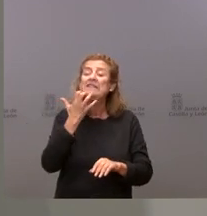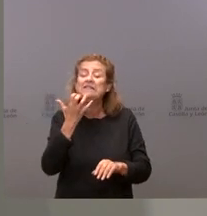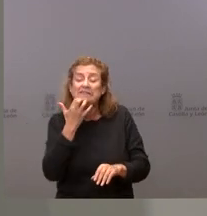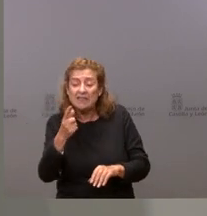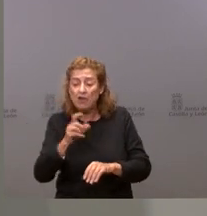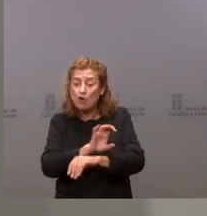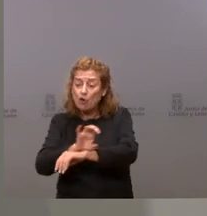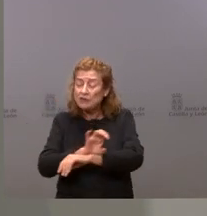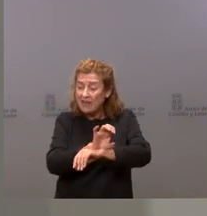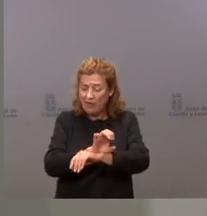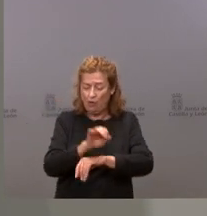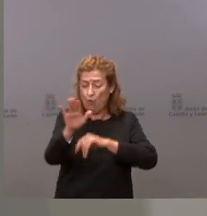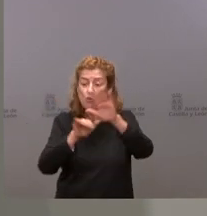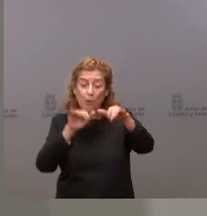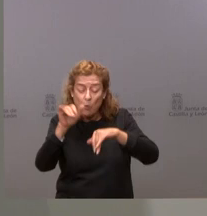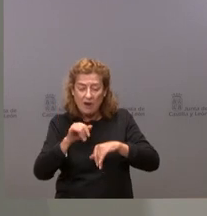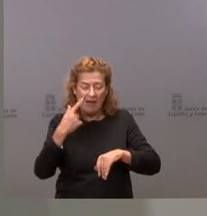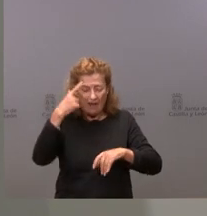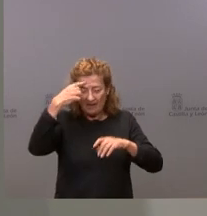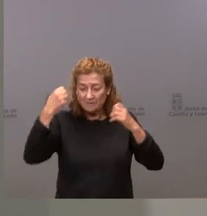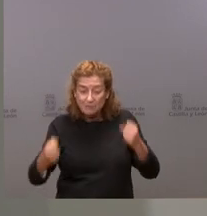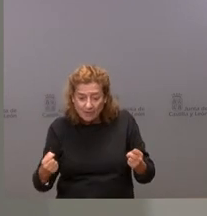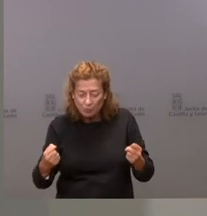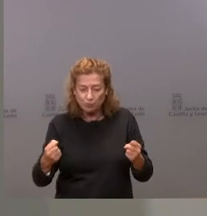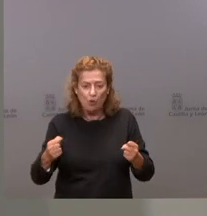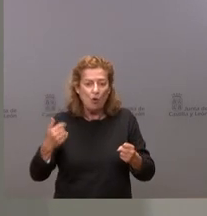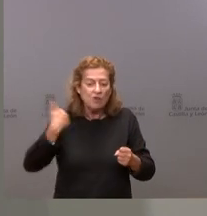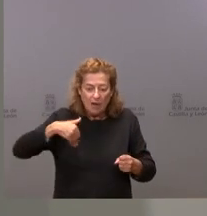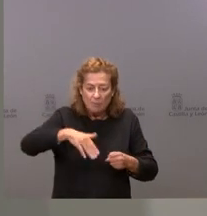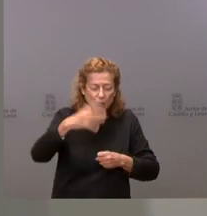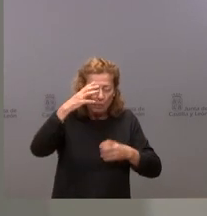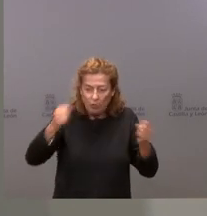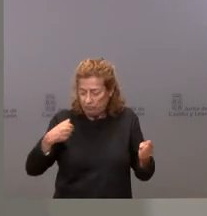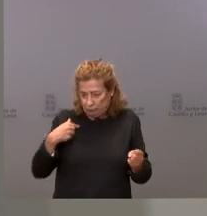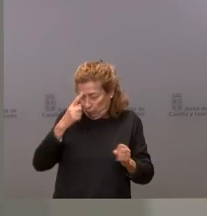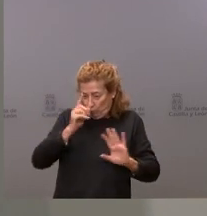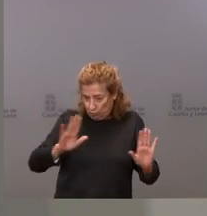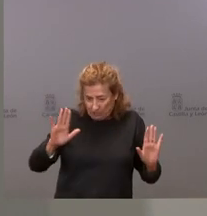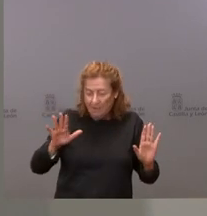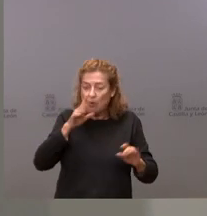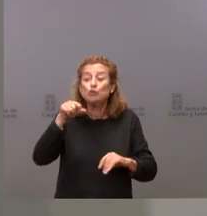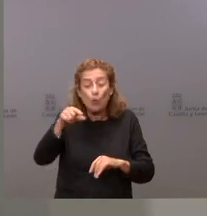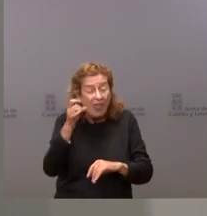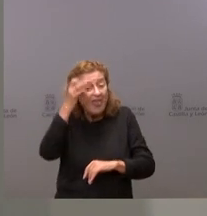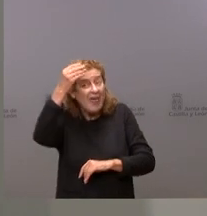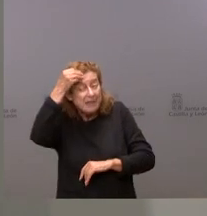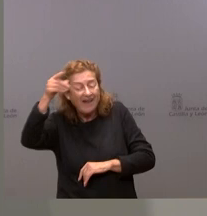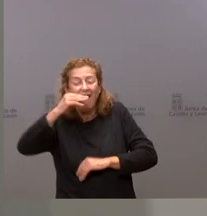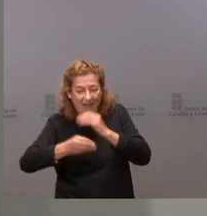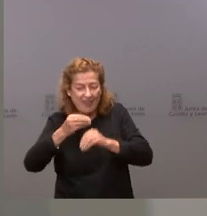consejero ha convocado o va a convocar a los expertos, en este momento no tengo ya la información de si lo ha hecho ya, pero su idea es hacerlo y, por tanto,